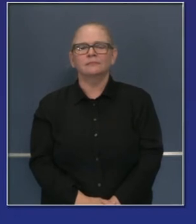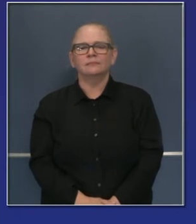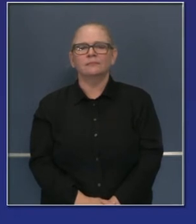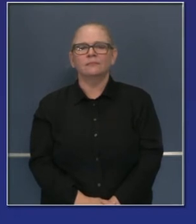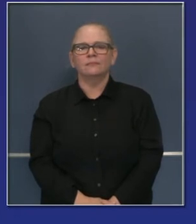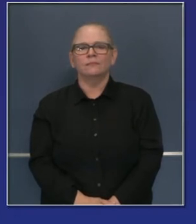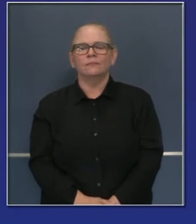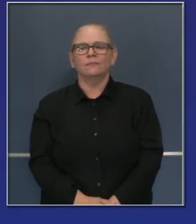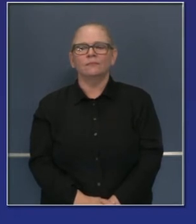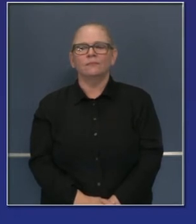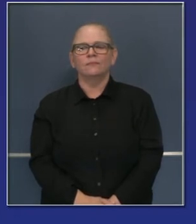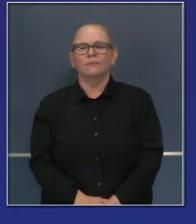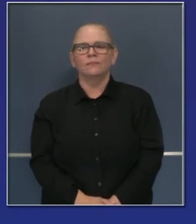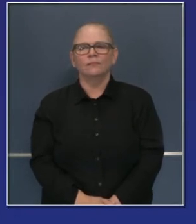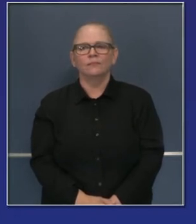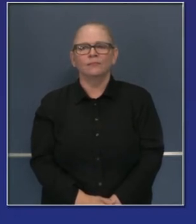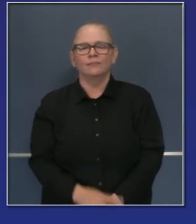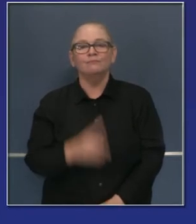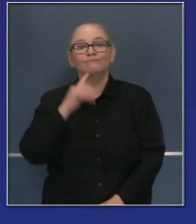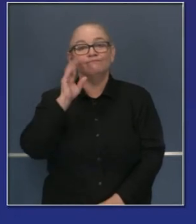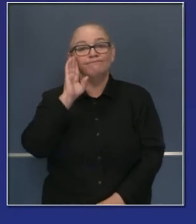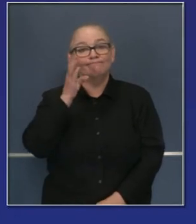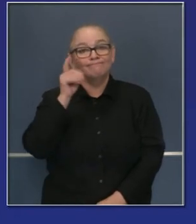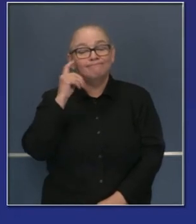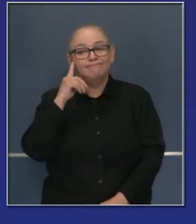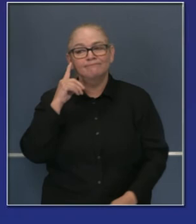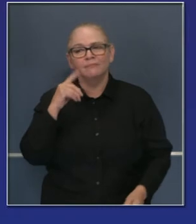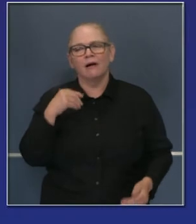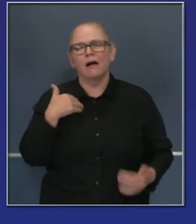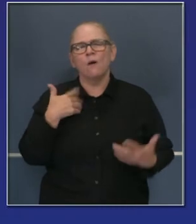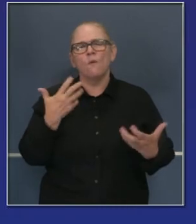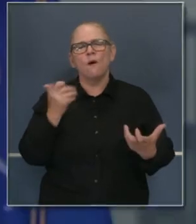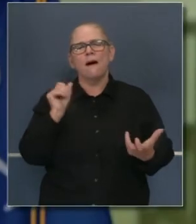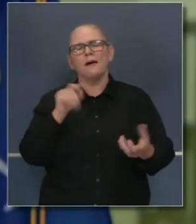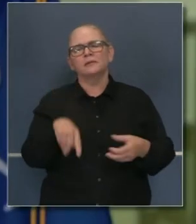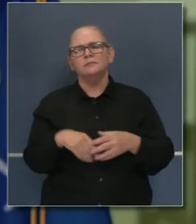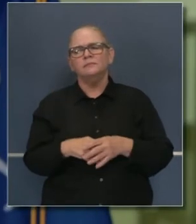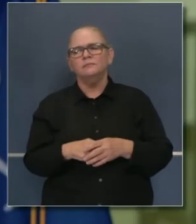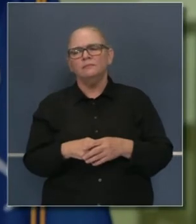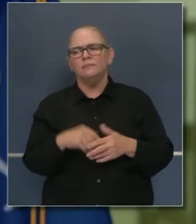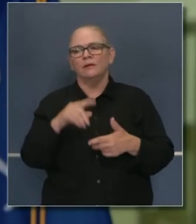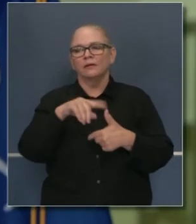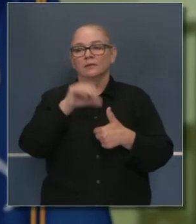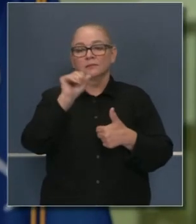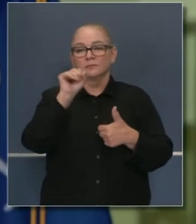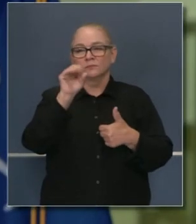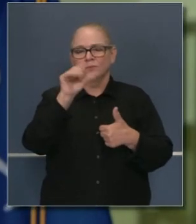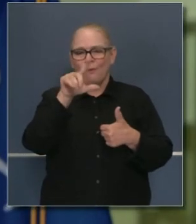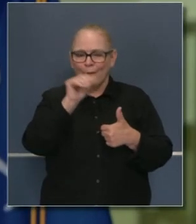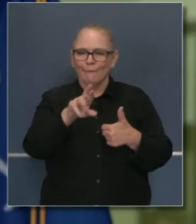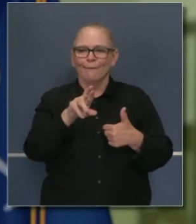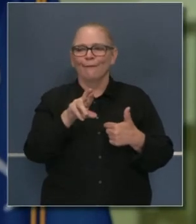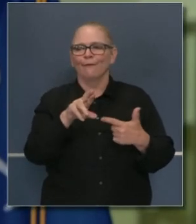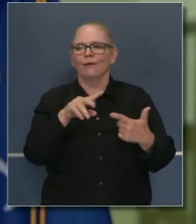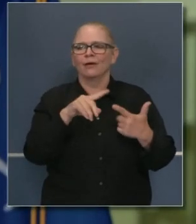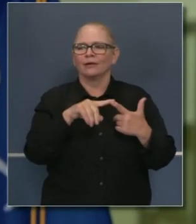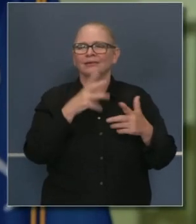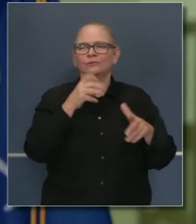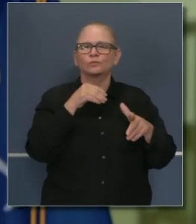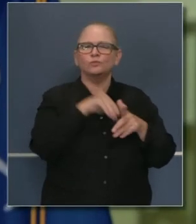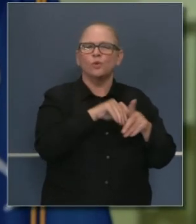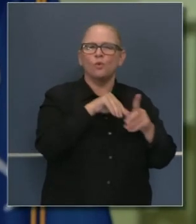Hola, muchas gracias. Quiero hacerle una pregunta en cuanto al almacenamiento